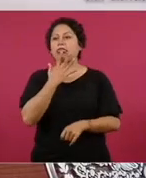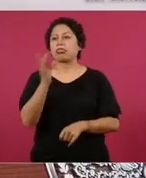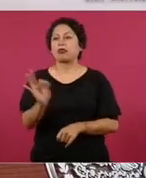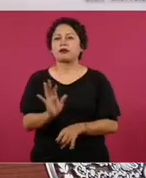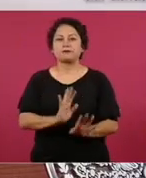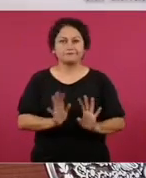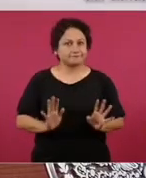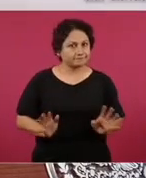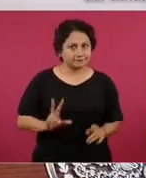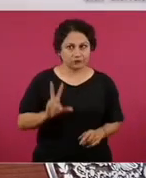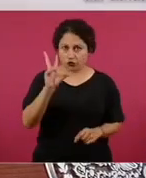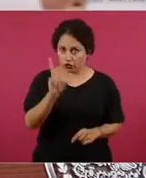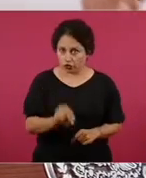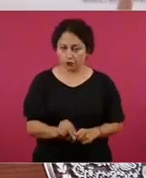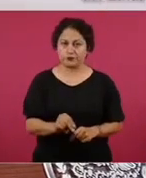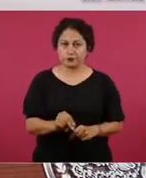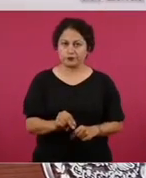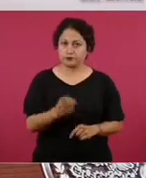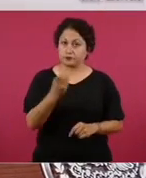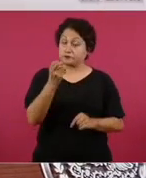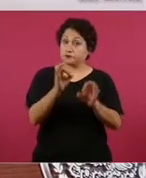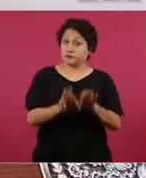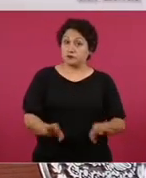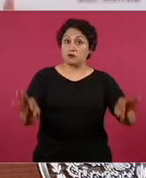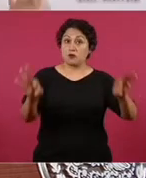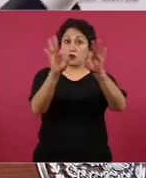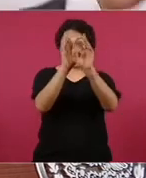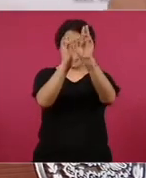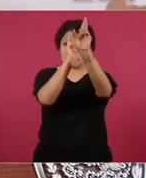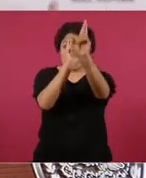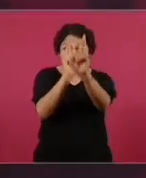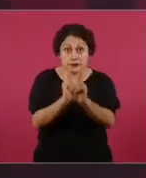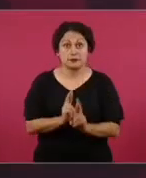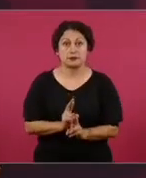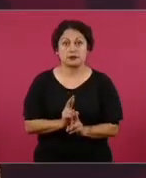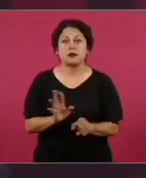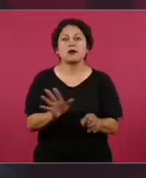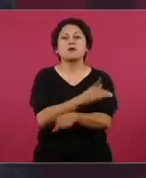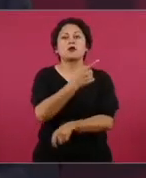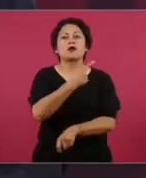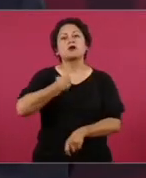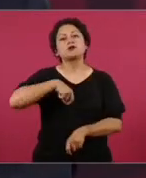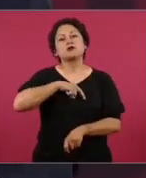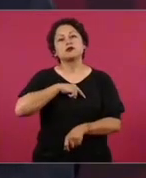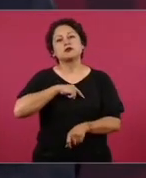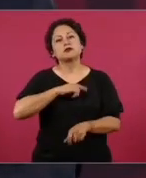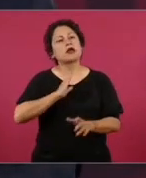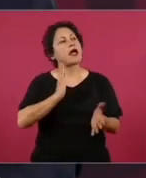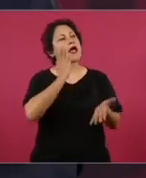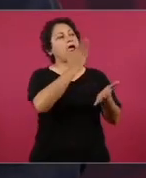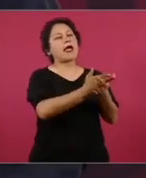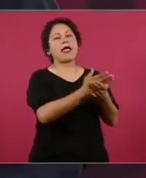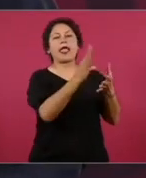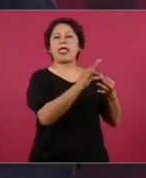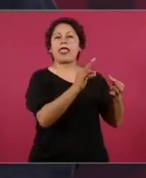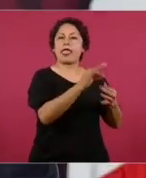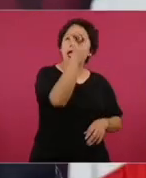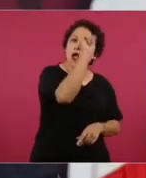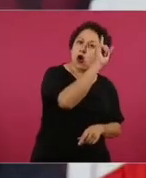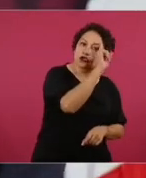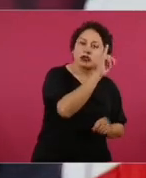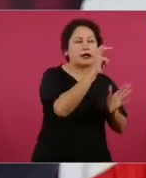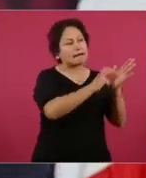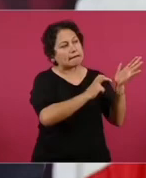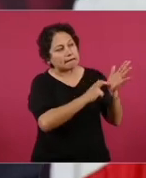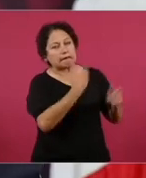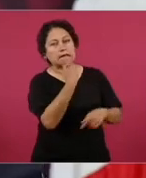O porque nosotros no vamos a darles consejos allá, ni a decir qué está bien y qué